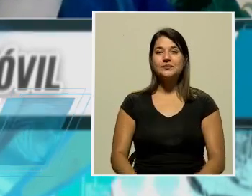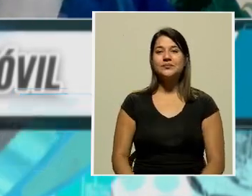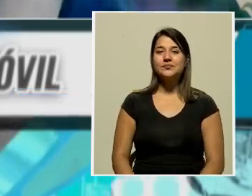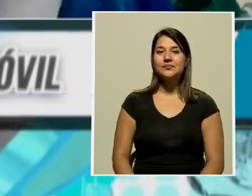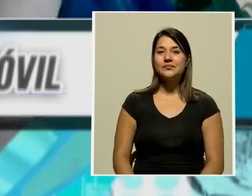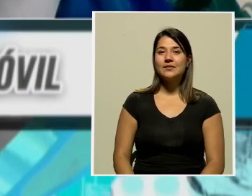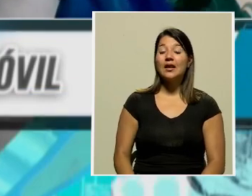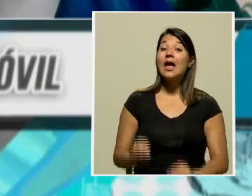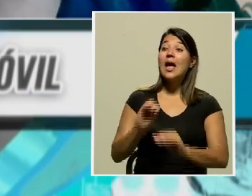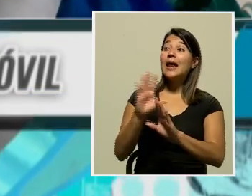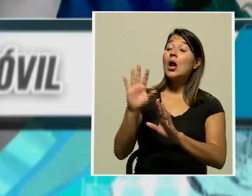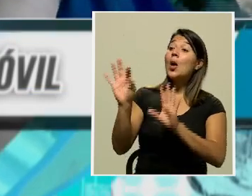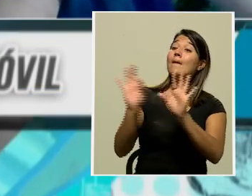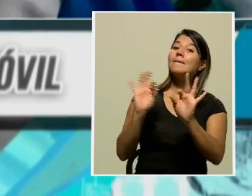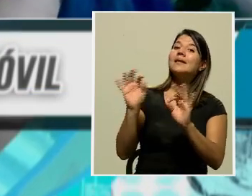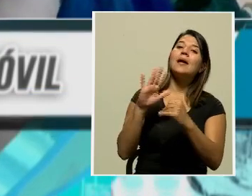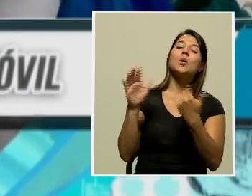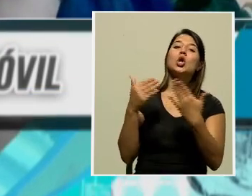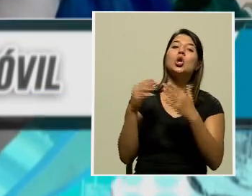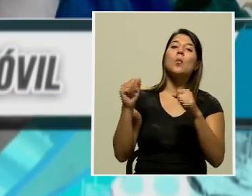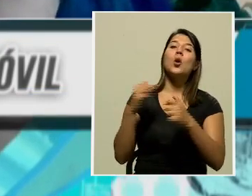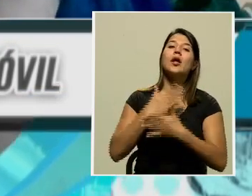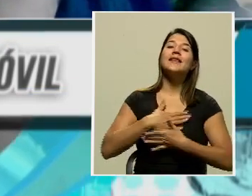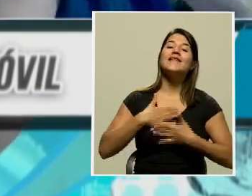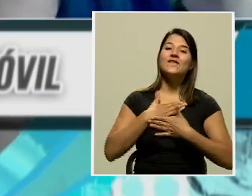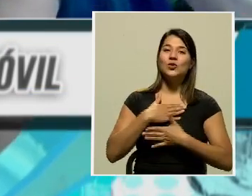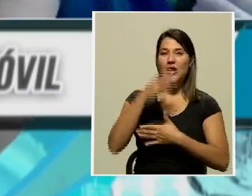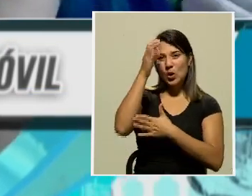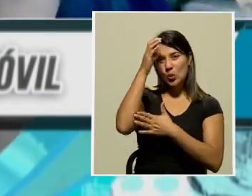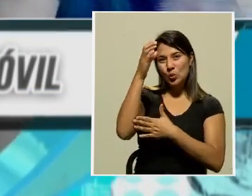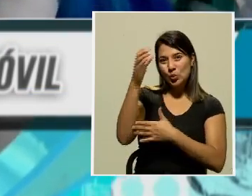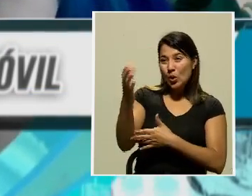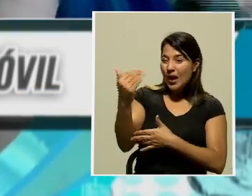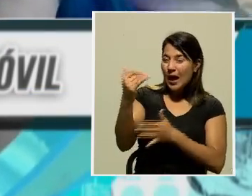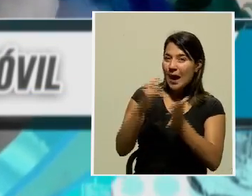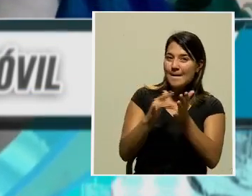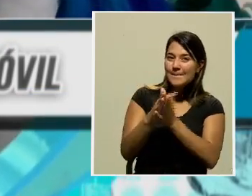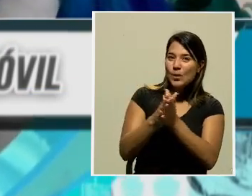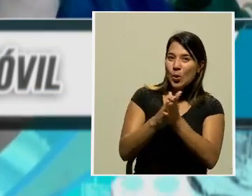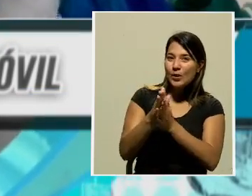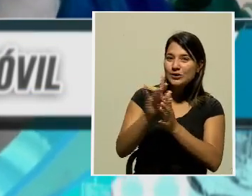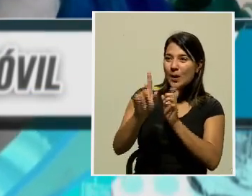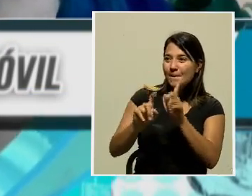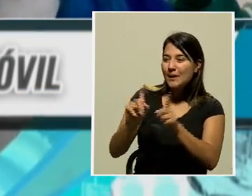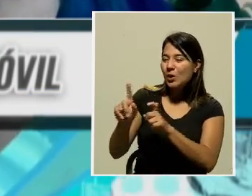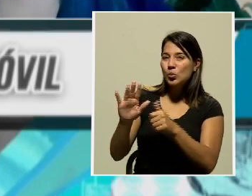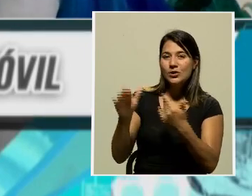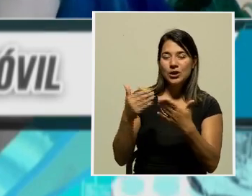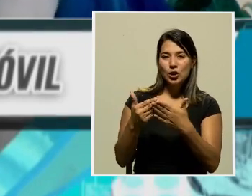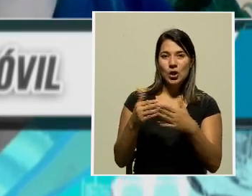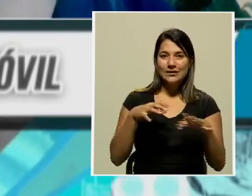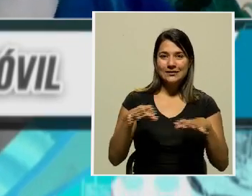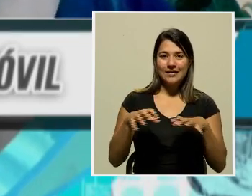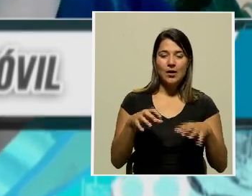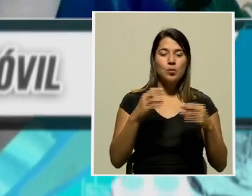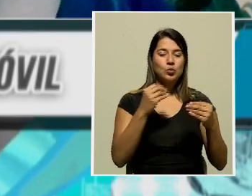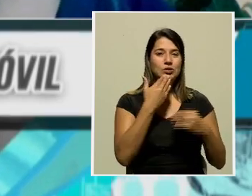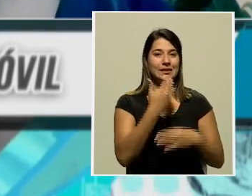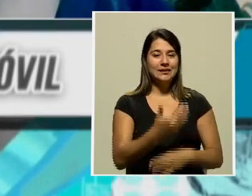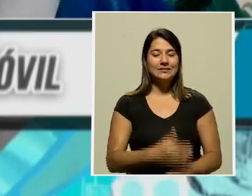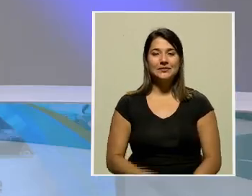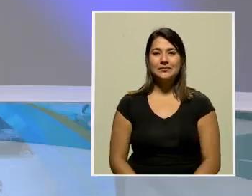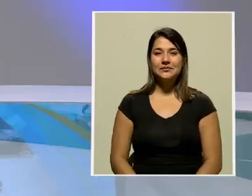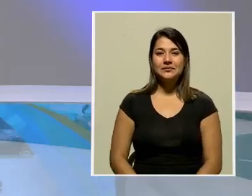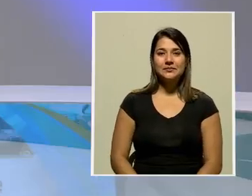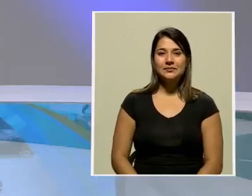Claro, los invitamos a todos a disfrutar de la cultura, que aprovechen y consulten todas nuestras agendas. Muchísimas gracias.